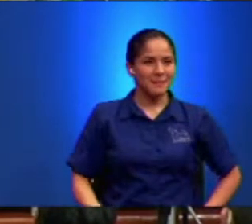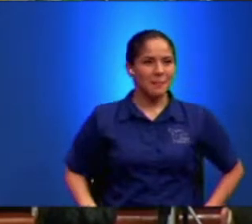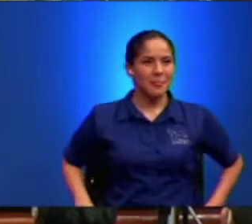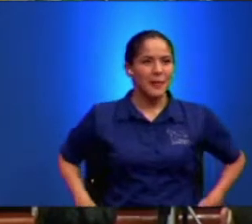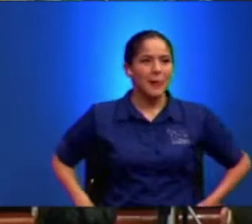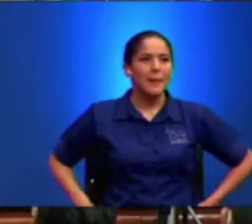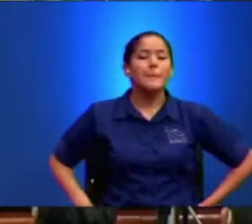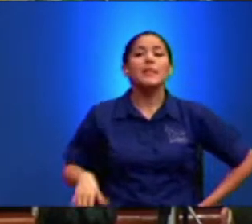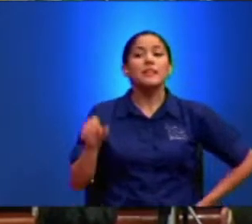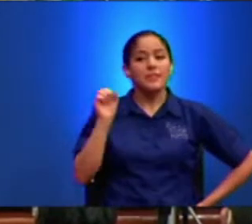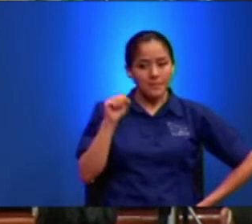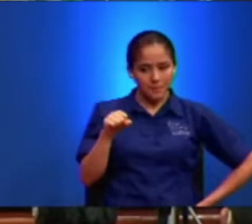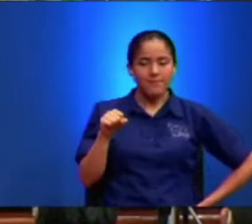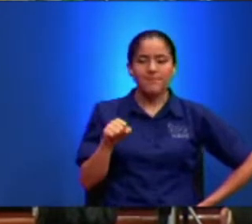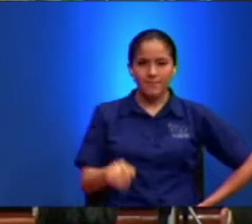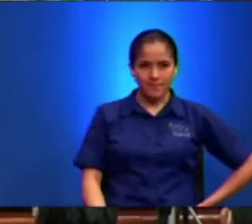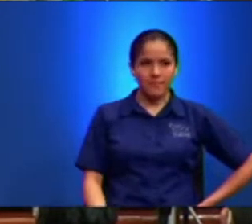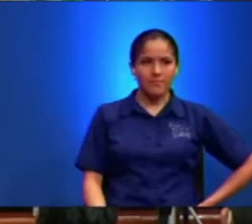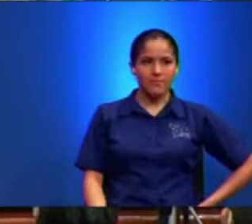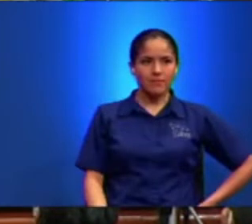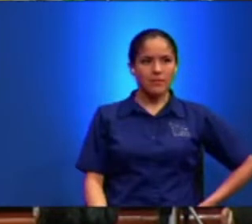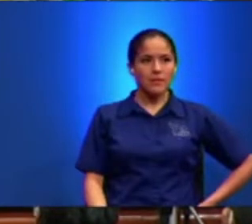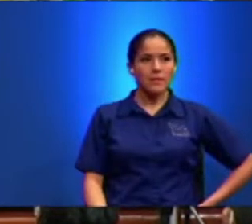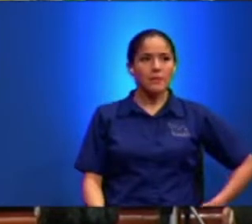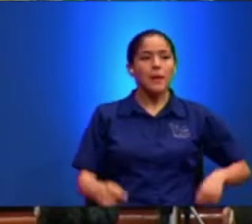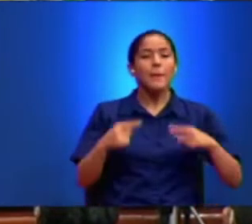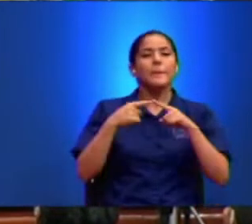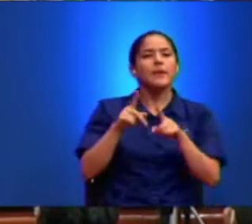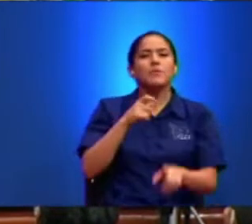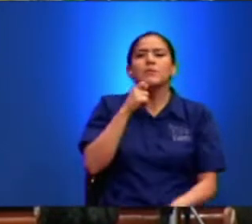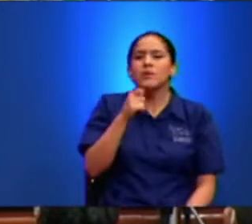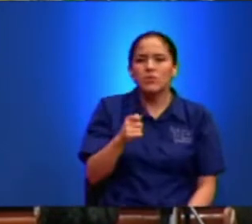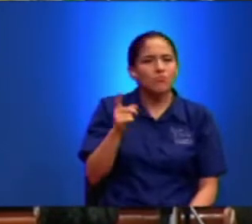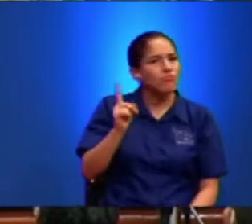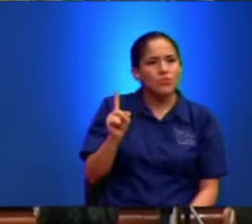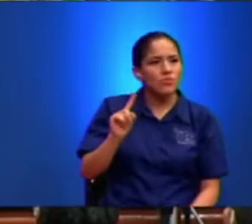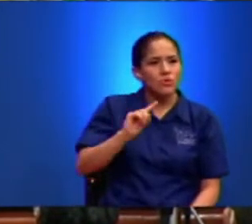Si Me Dijo Pero Mejor Ya No Vengas